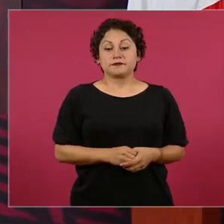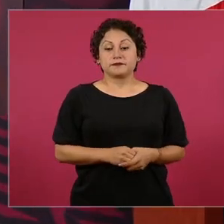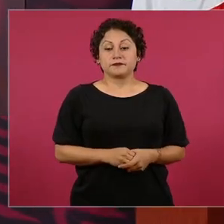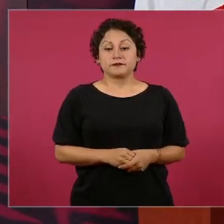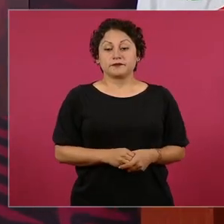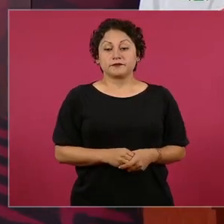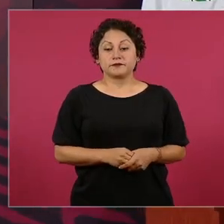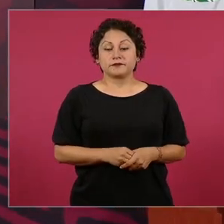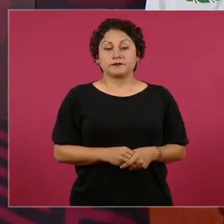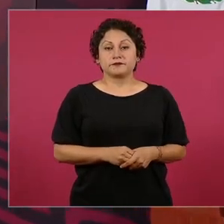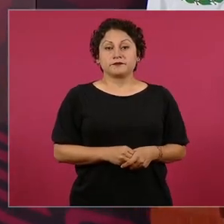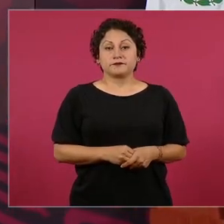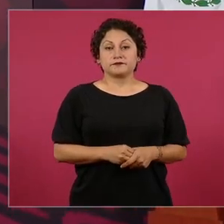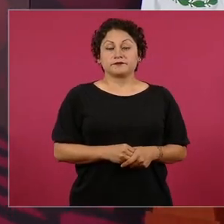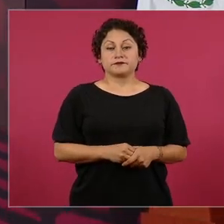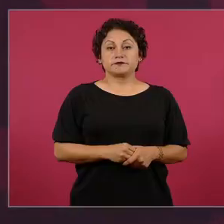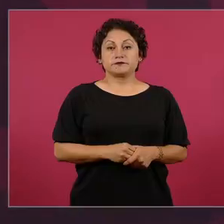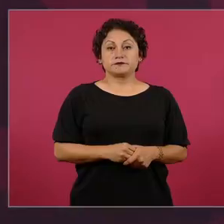pues